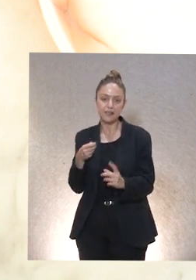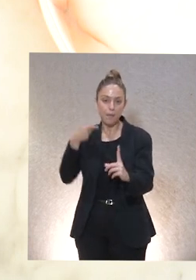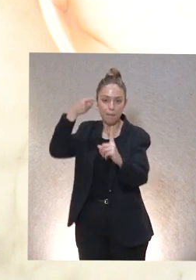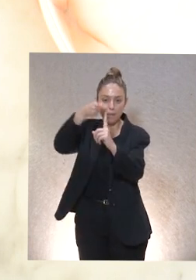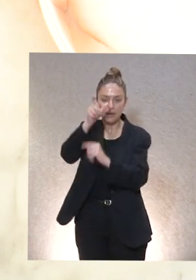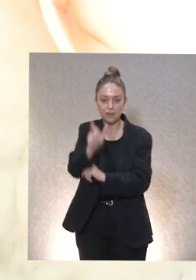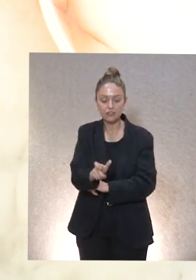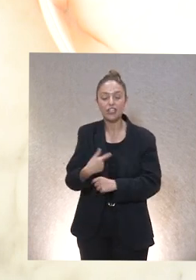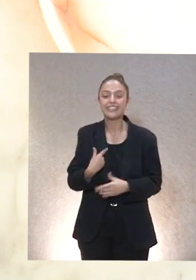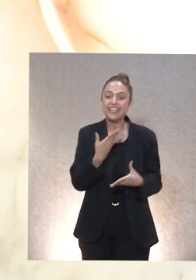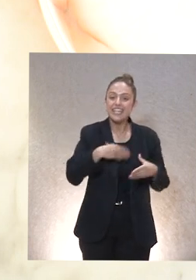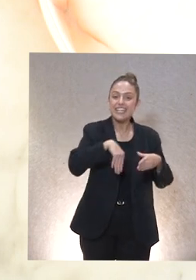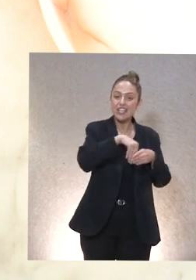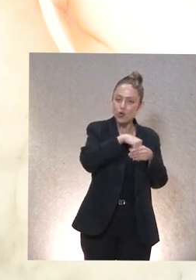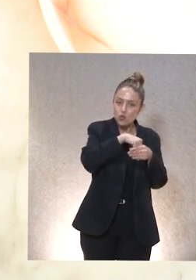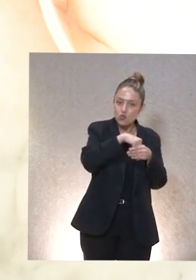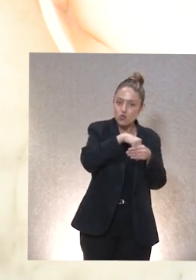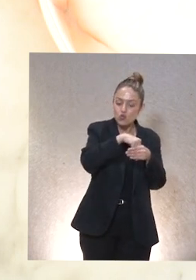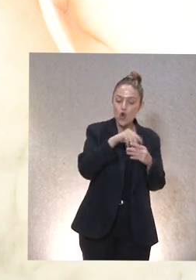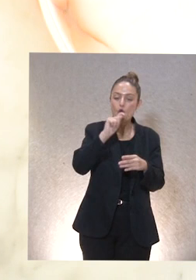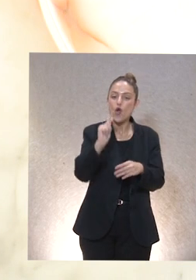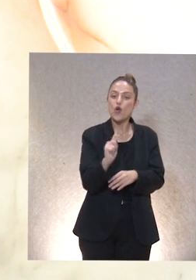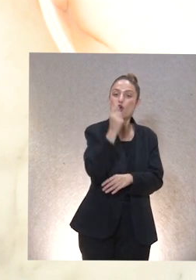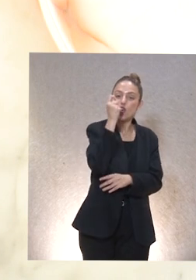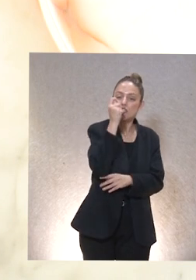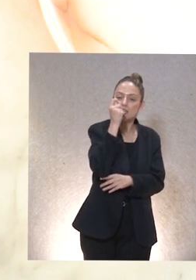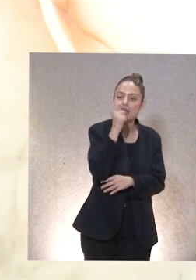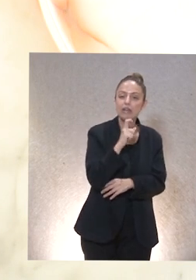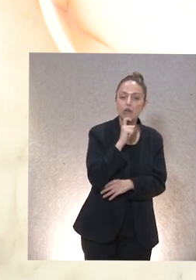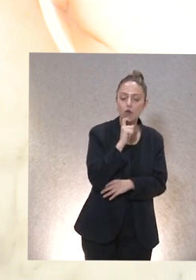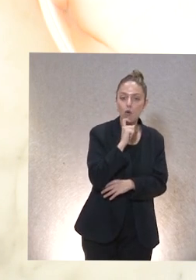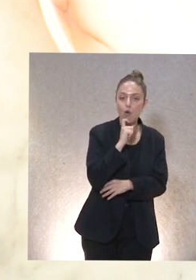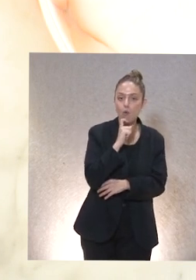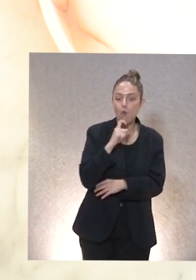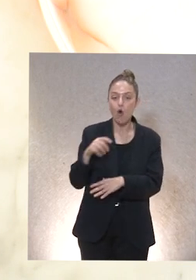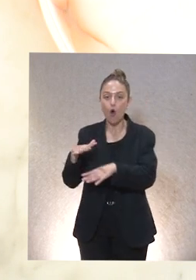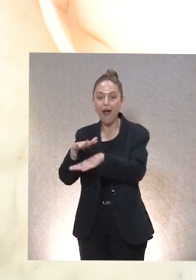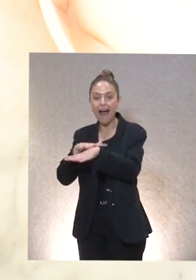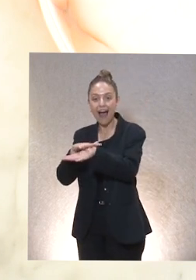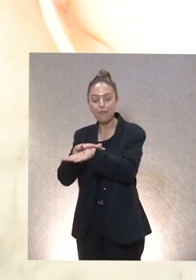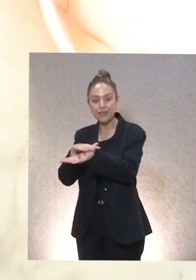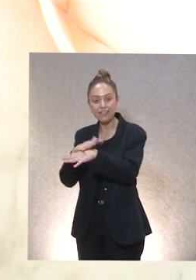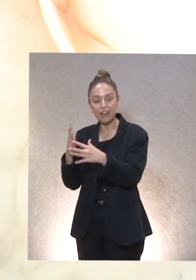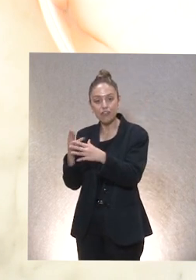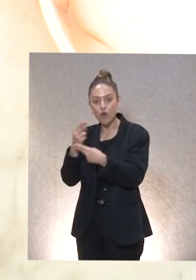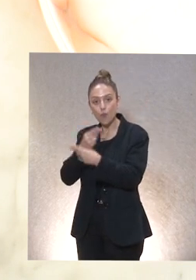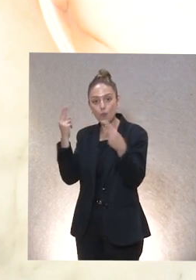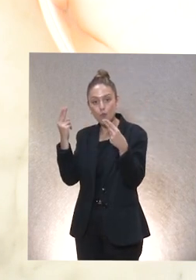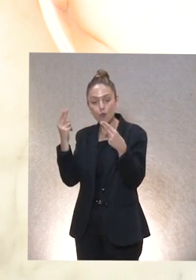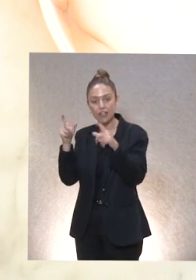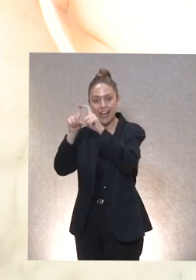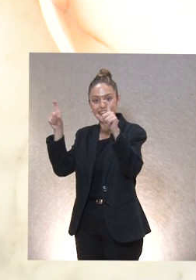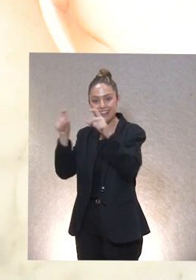inclusión se consigue y se conseguirá con el trabajo conjunto de administraciones públicas entidades